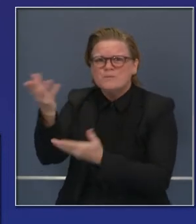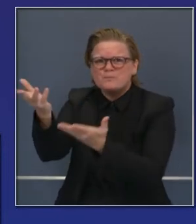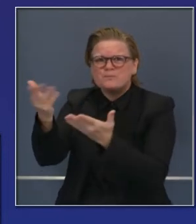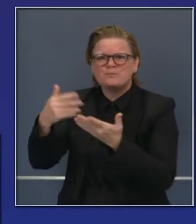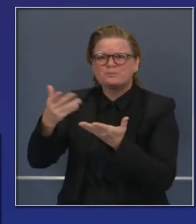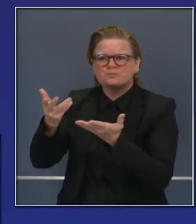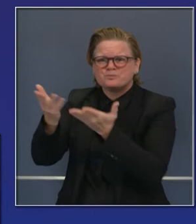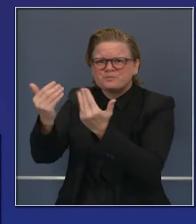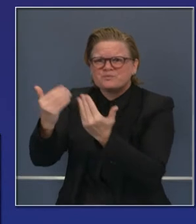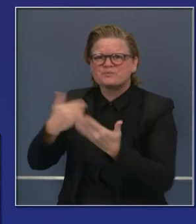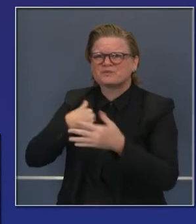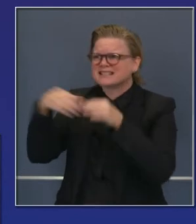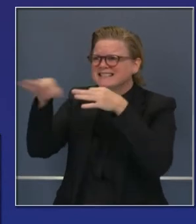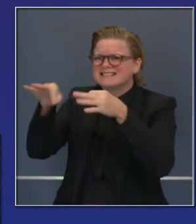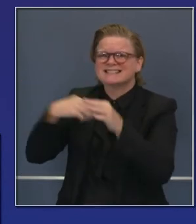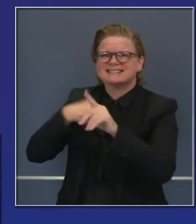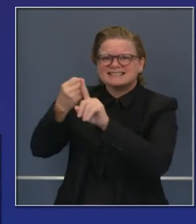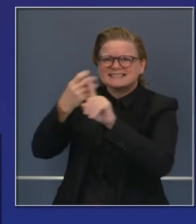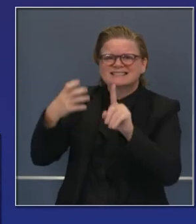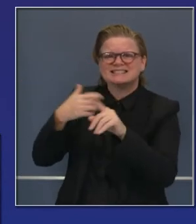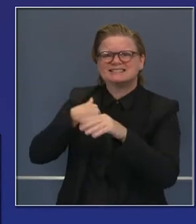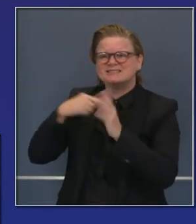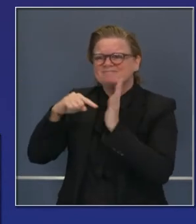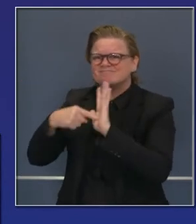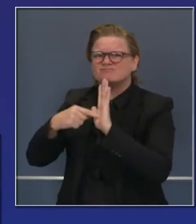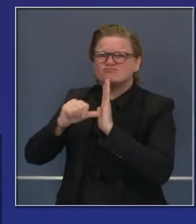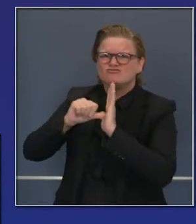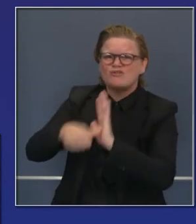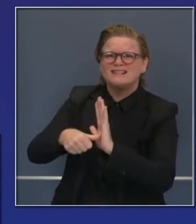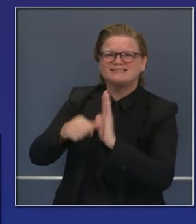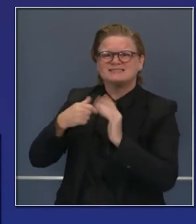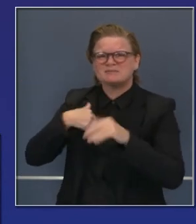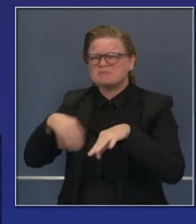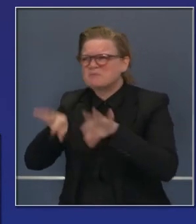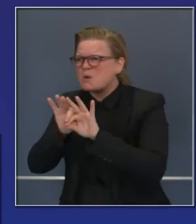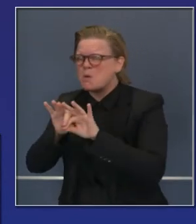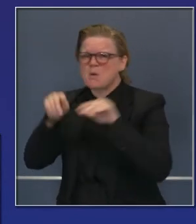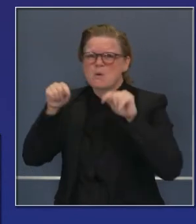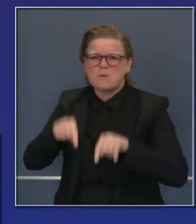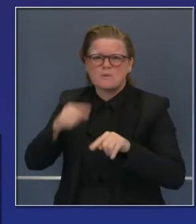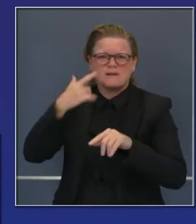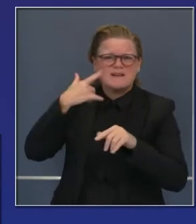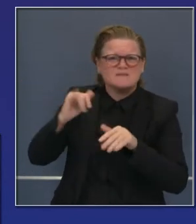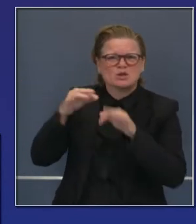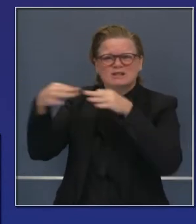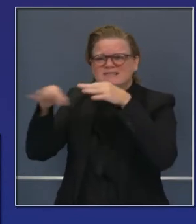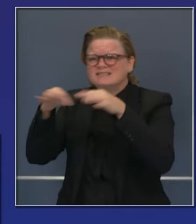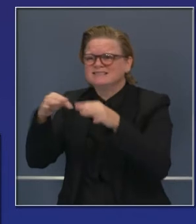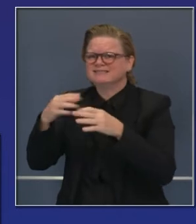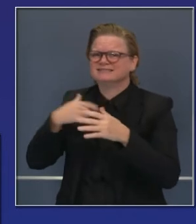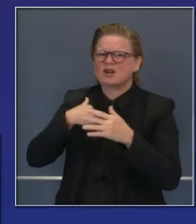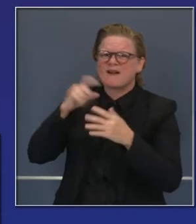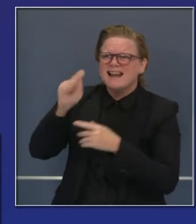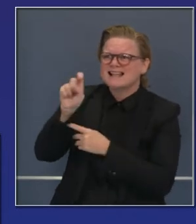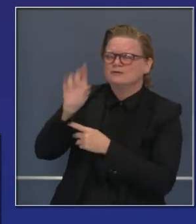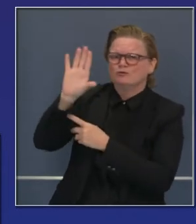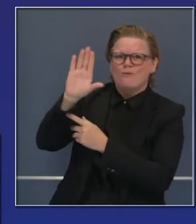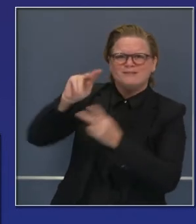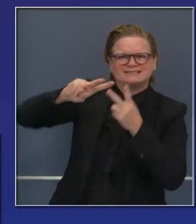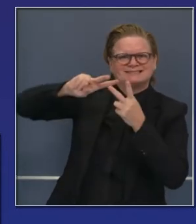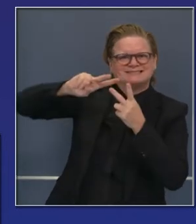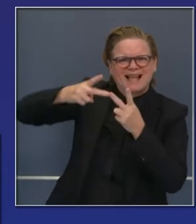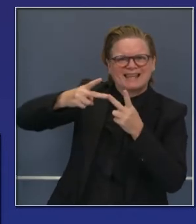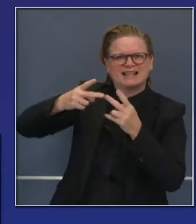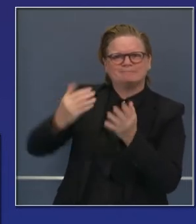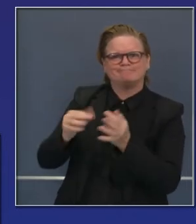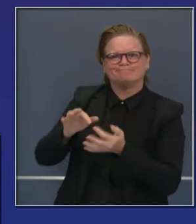específicamente, múltiples cartas, especificando el apoyo más importante en cuanto a una nueva ley